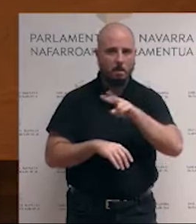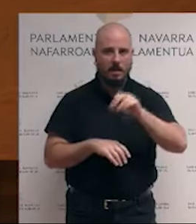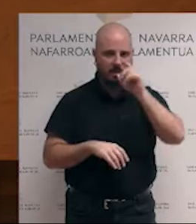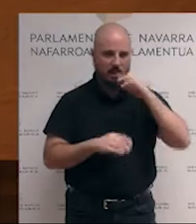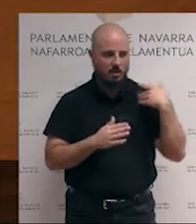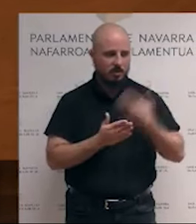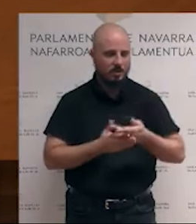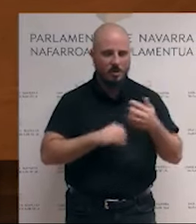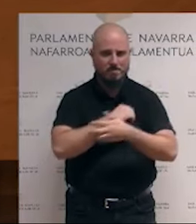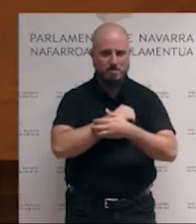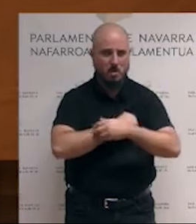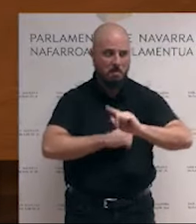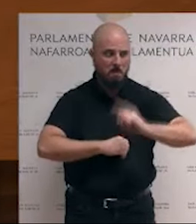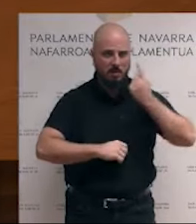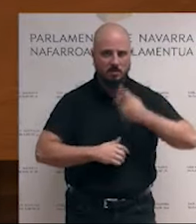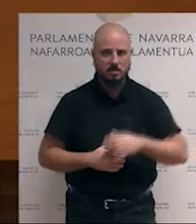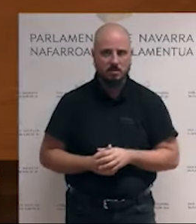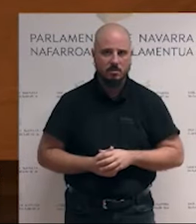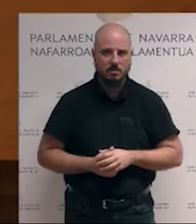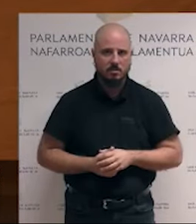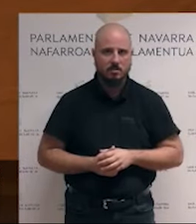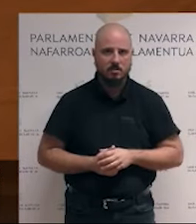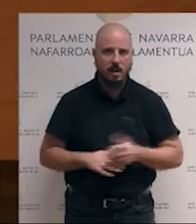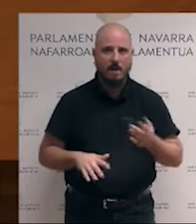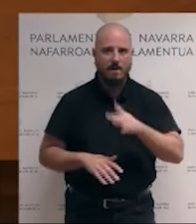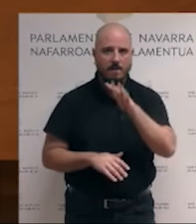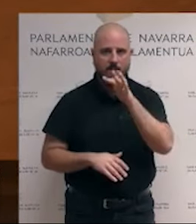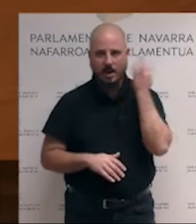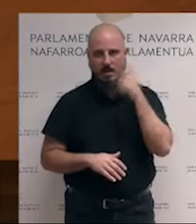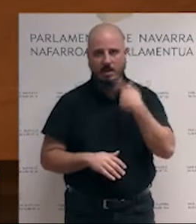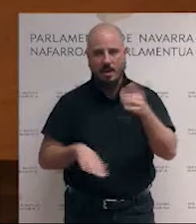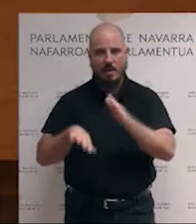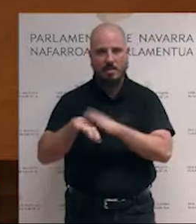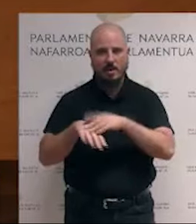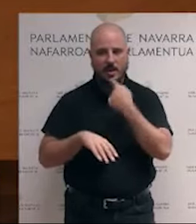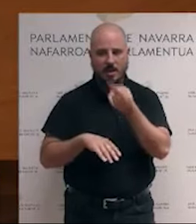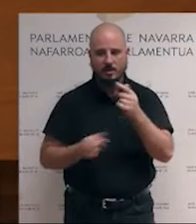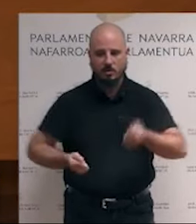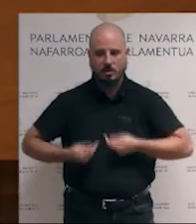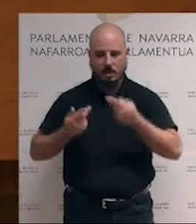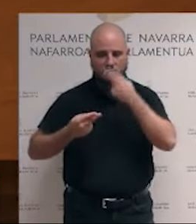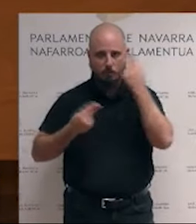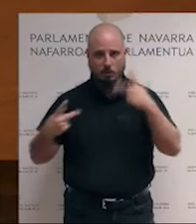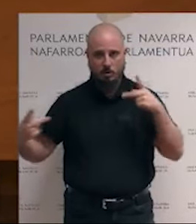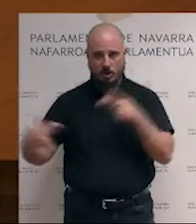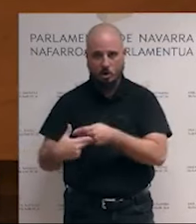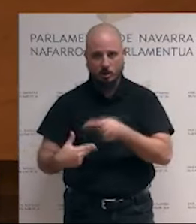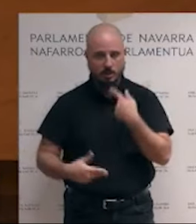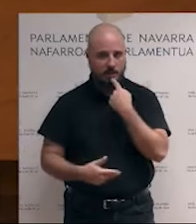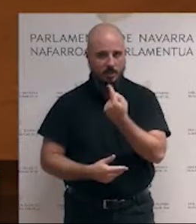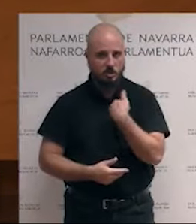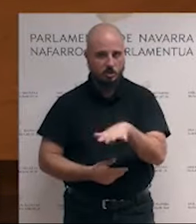mano de Millet. En Francia, la derecha ya ha anunciado recortes en el gasto público. Y en sus